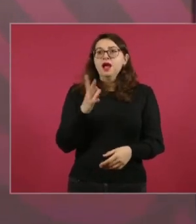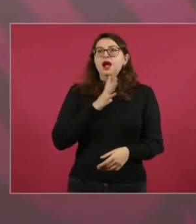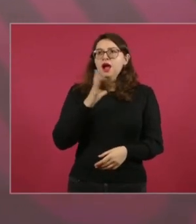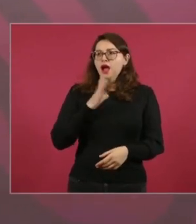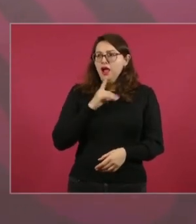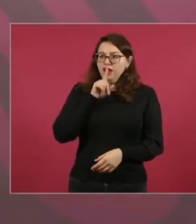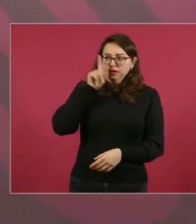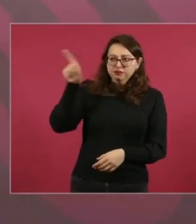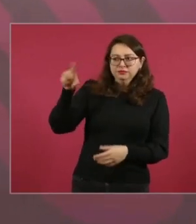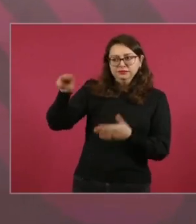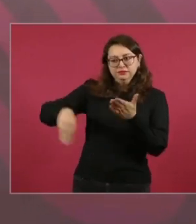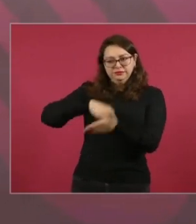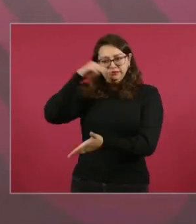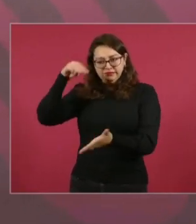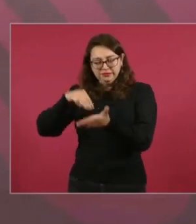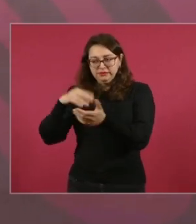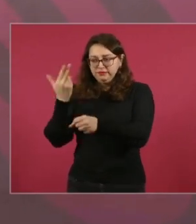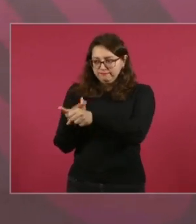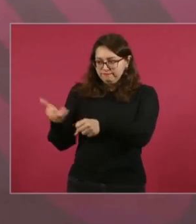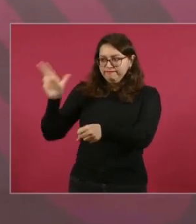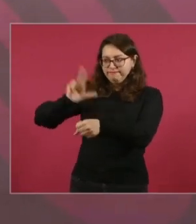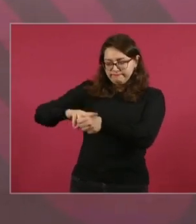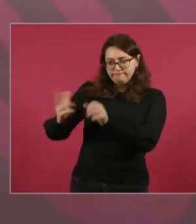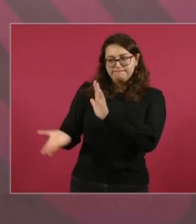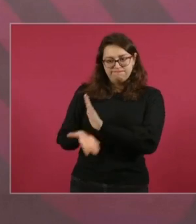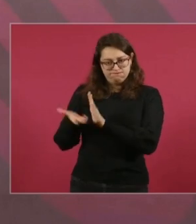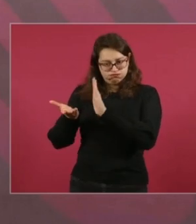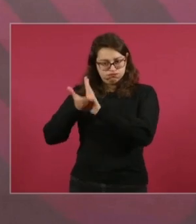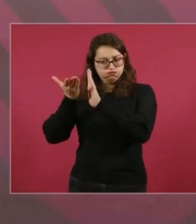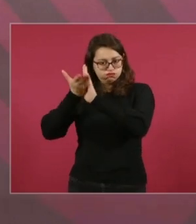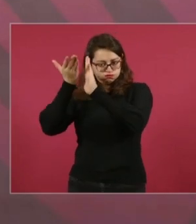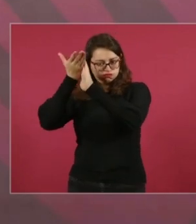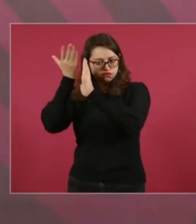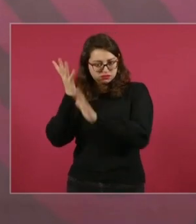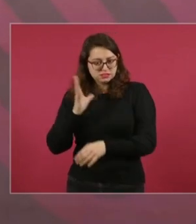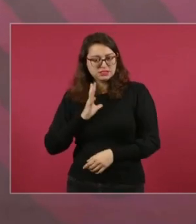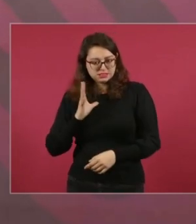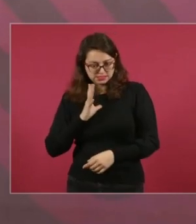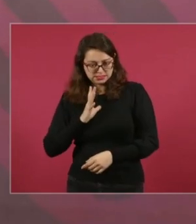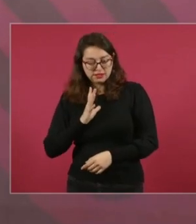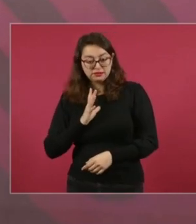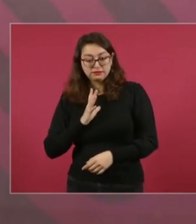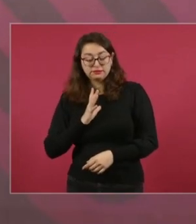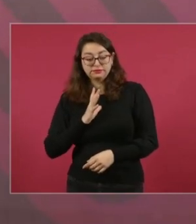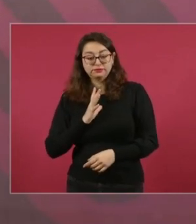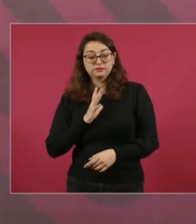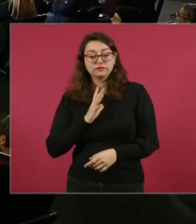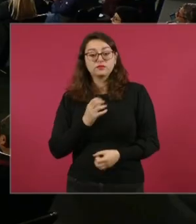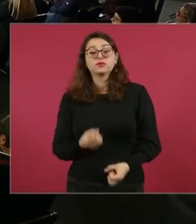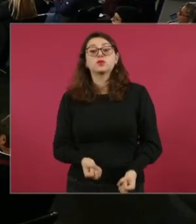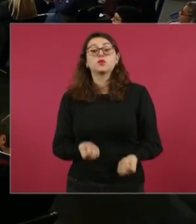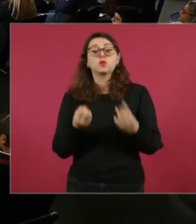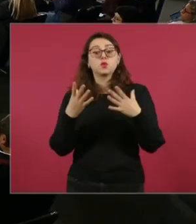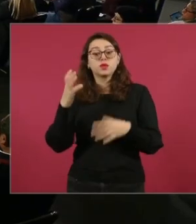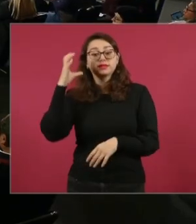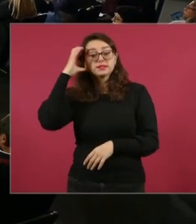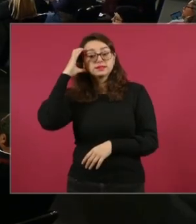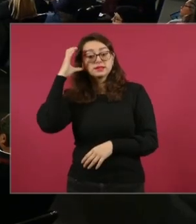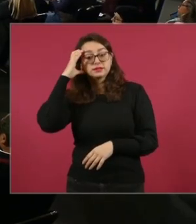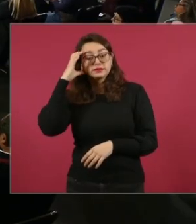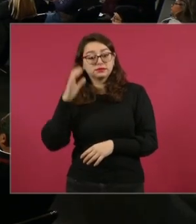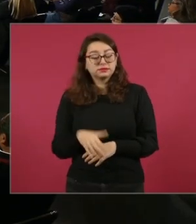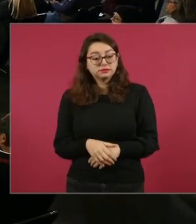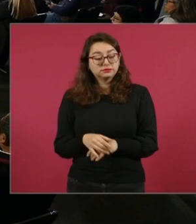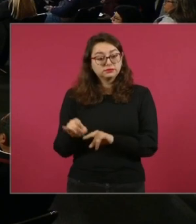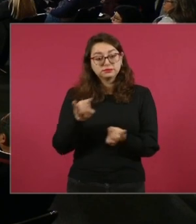que es un hospital de… ¿Cuántas camas? Sí, ¿cuántas camas? 320 camas. 320